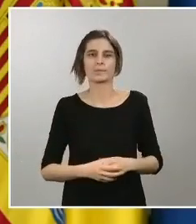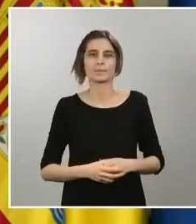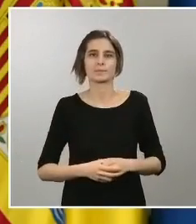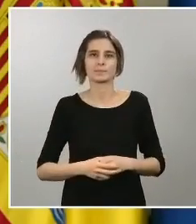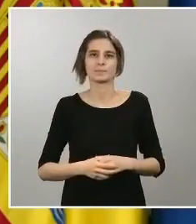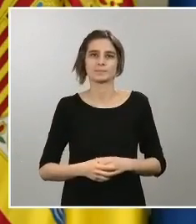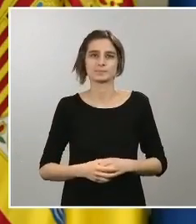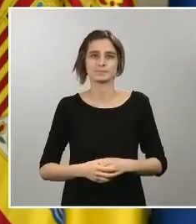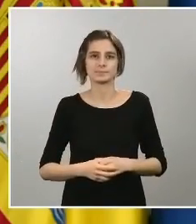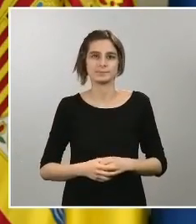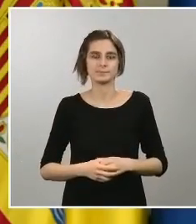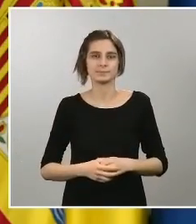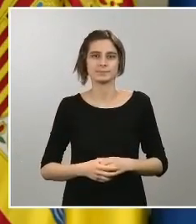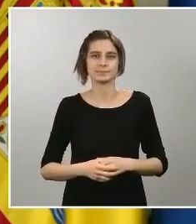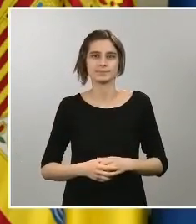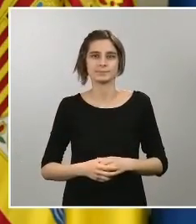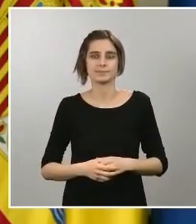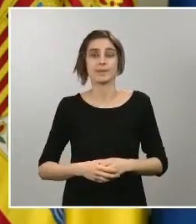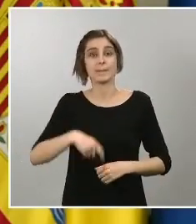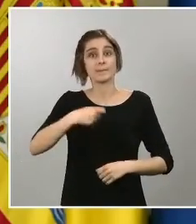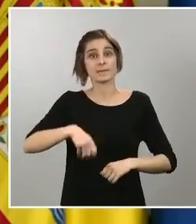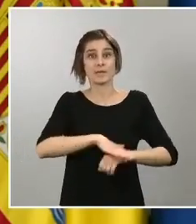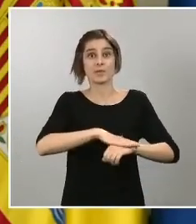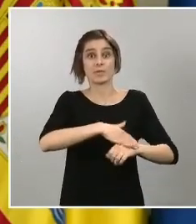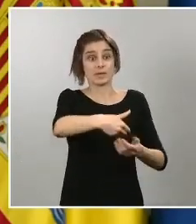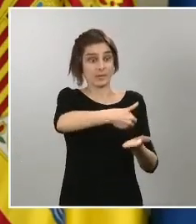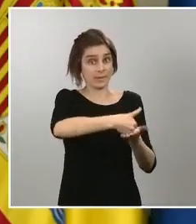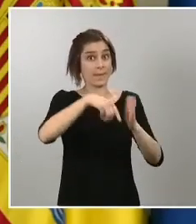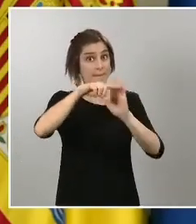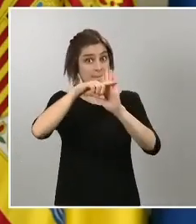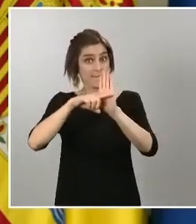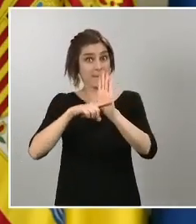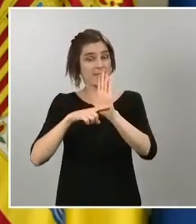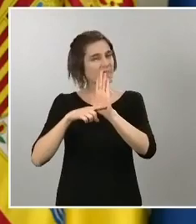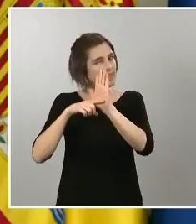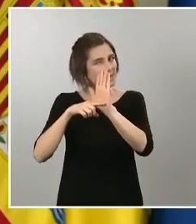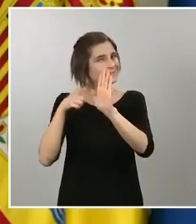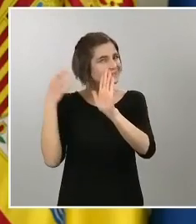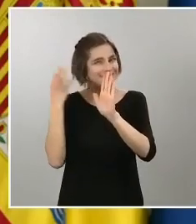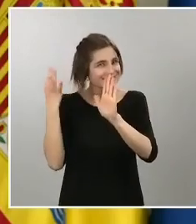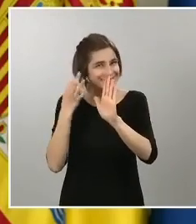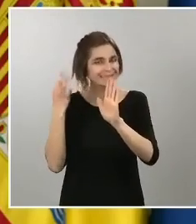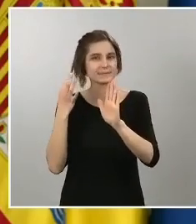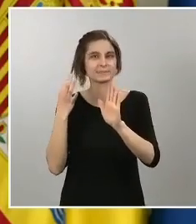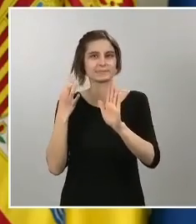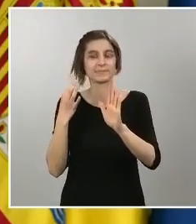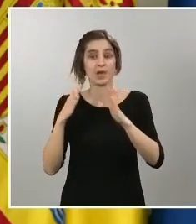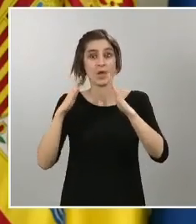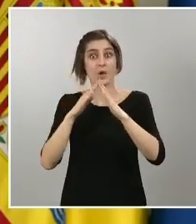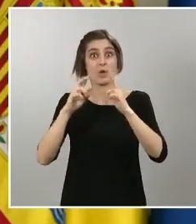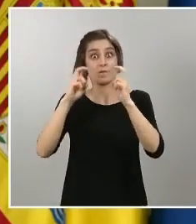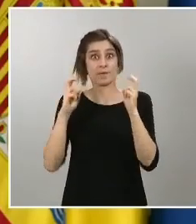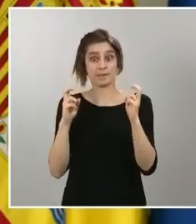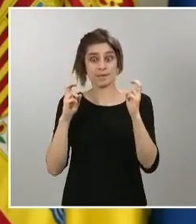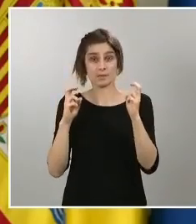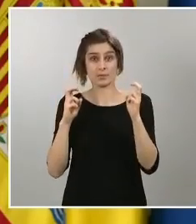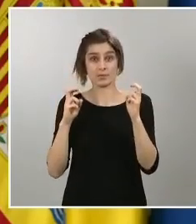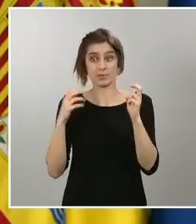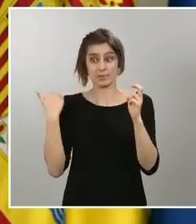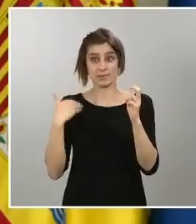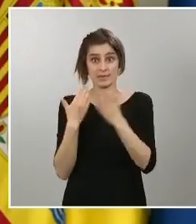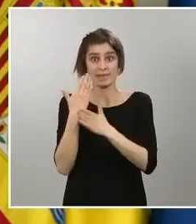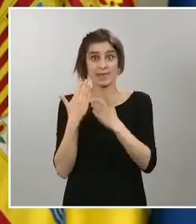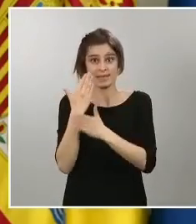encargado el presidente del gobierno tienen que ver con endurecer el confinamiento al que ya estamos sometidos durante estos días tenemos